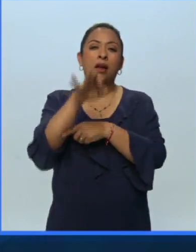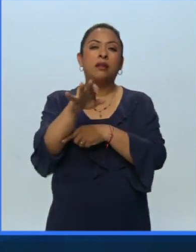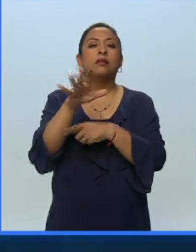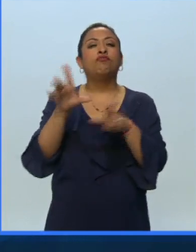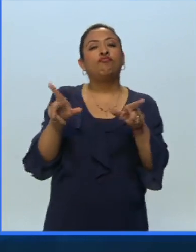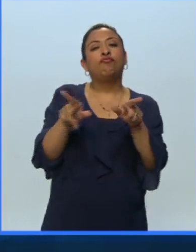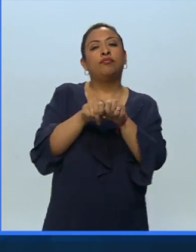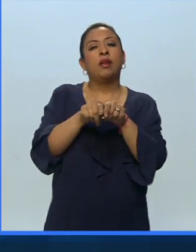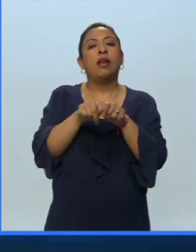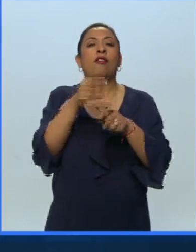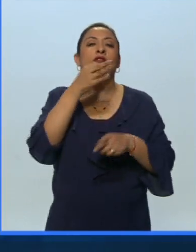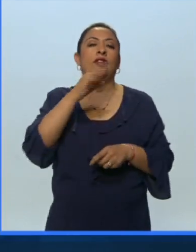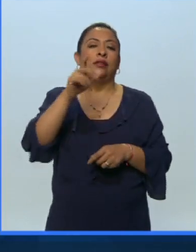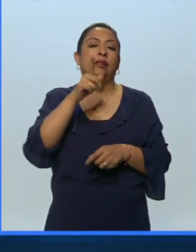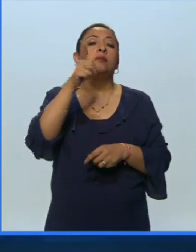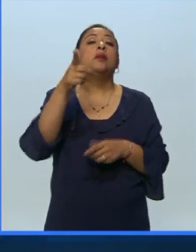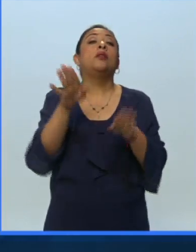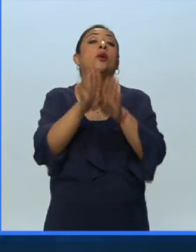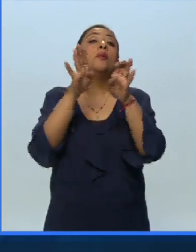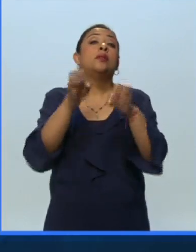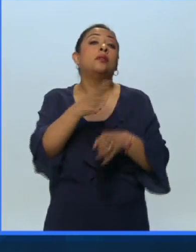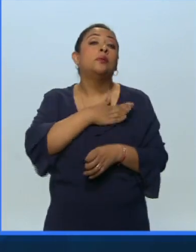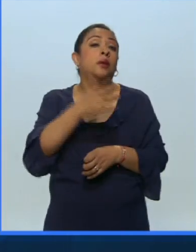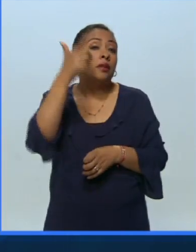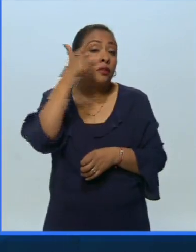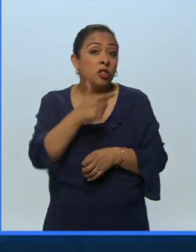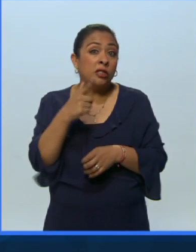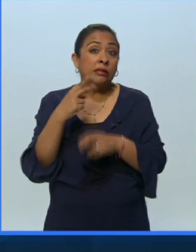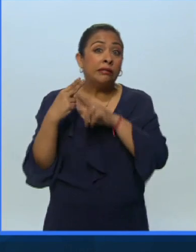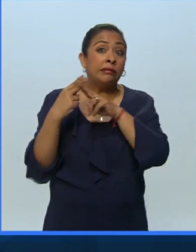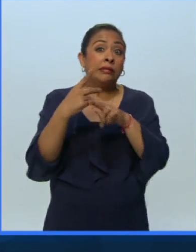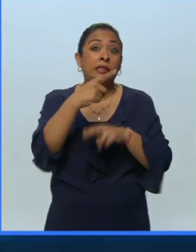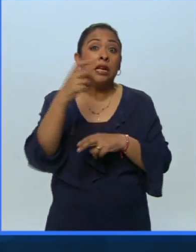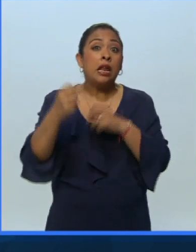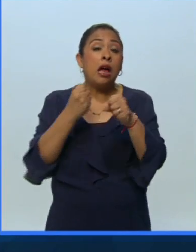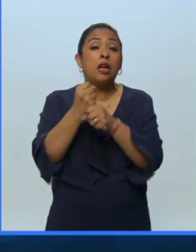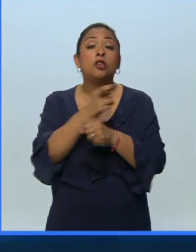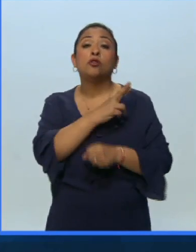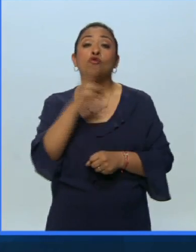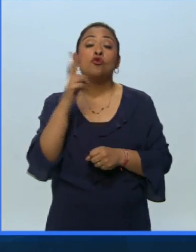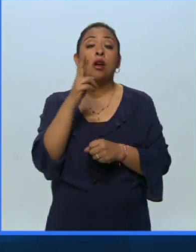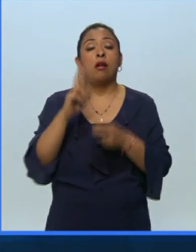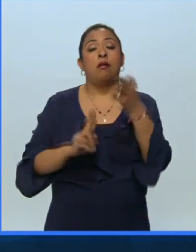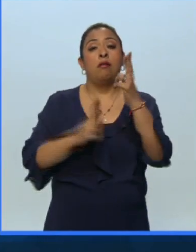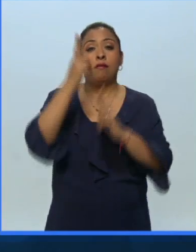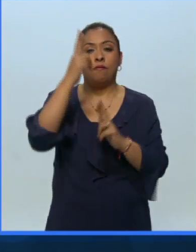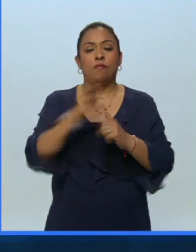con el resumen de la fiesta del espíritu. Guemán, ¿cómo estás? Muy buenas noches. 100 años de la Revolución Rusa.